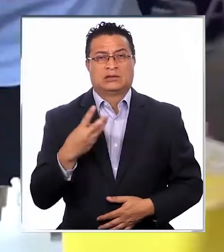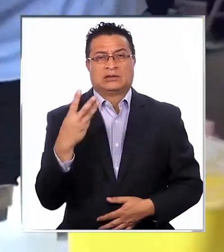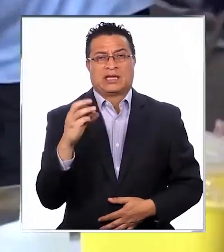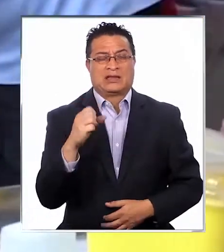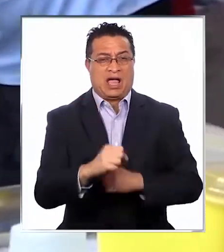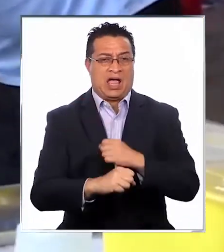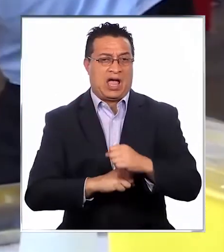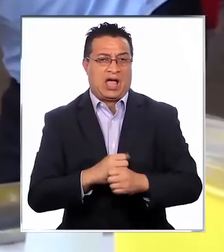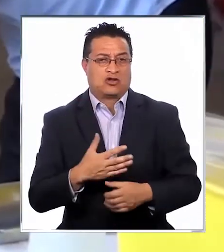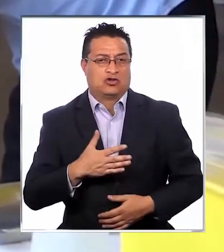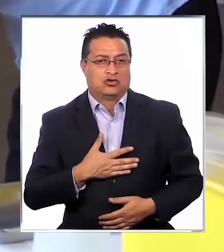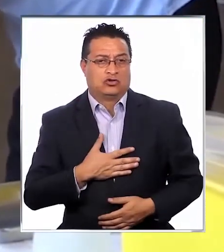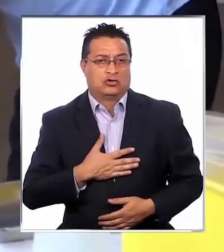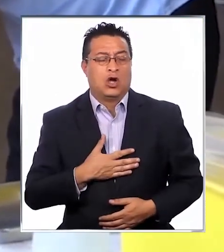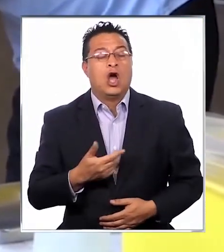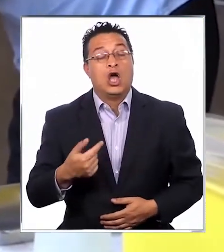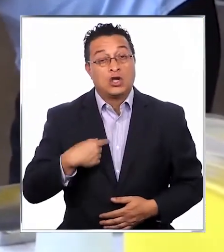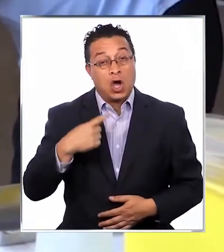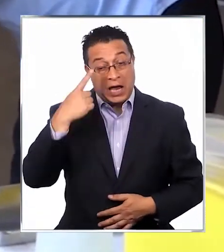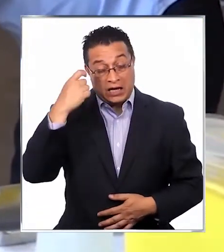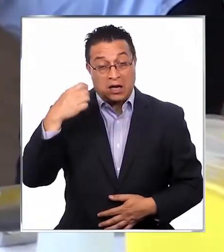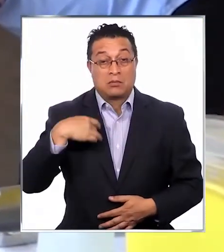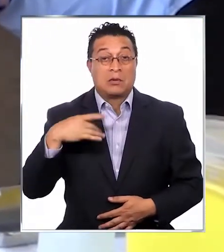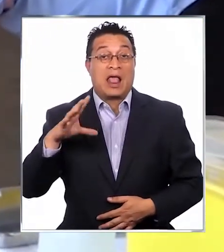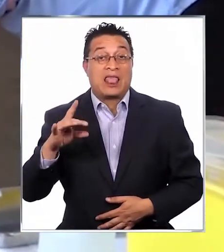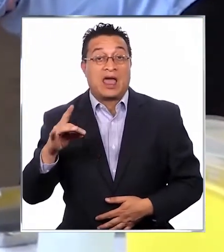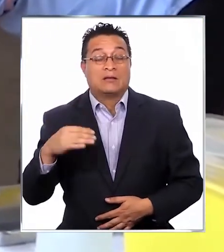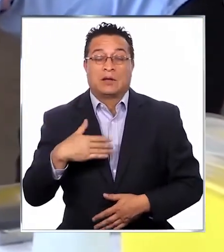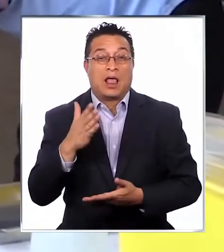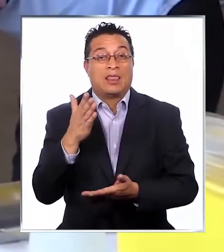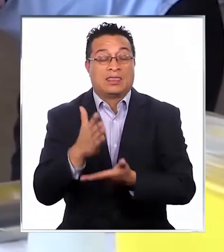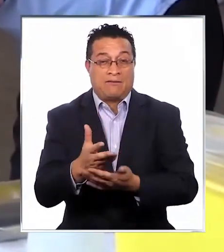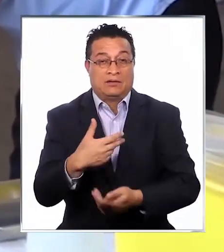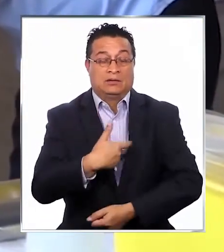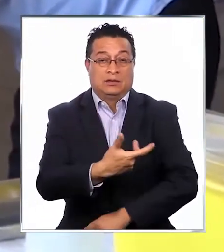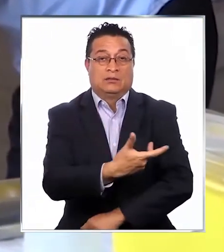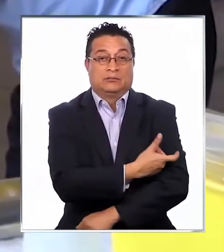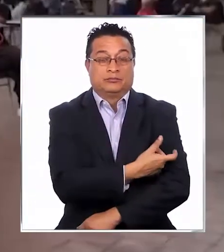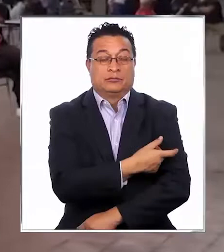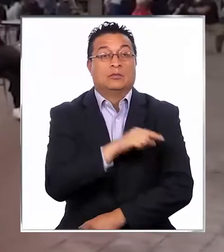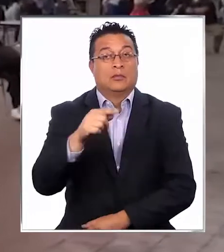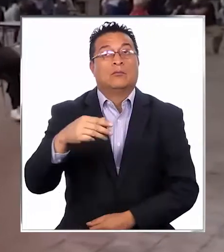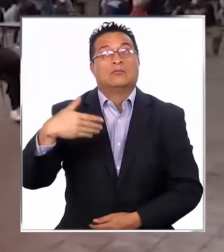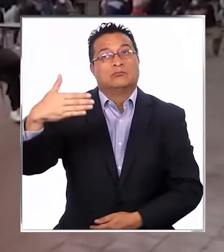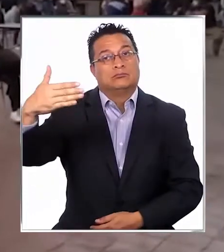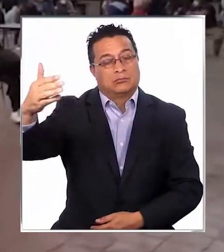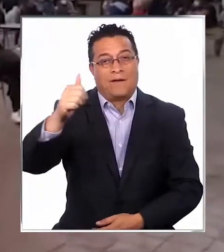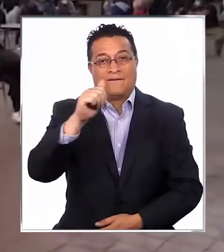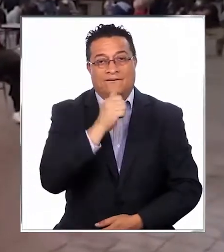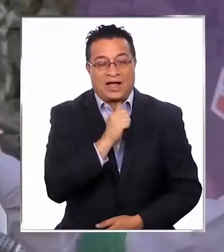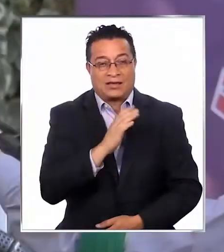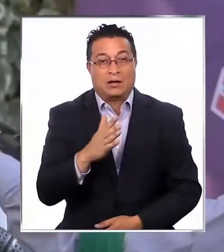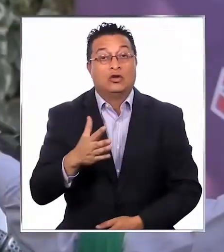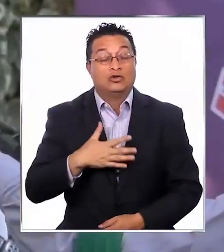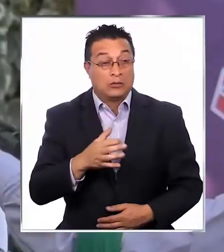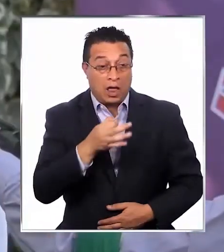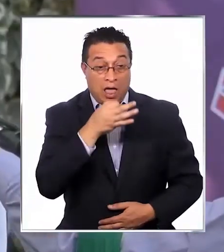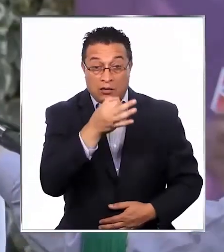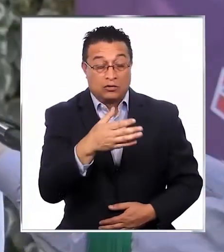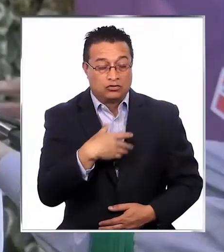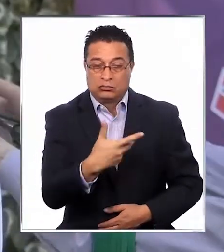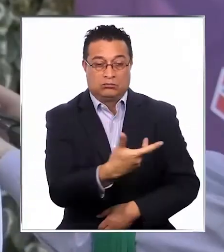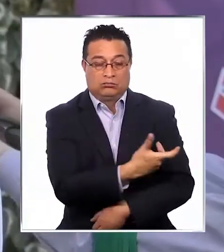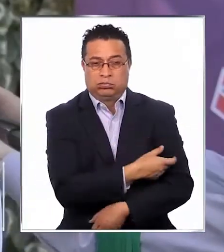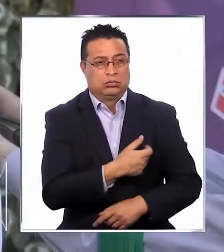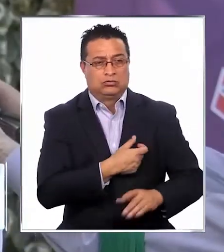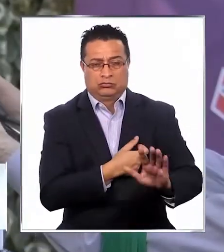30 años, por lo tanto creo que por edad me corresponde la vacuna en harto tiempo más. Yo lo que he dicho es que